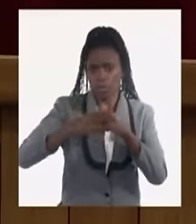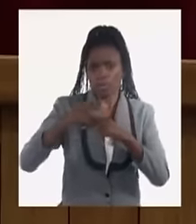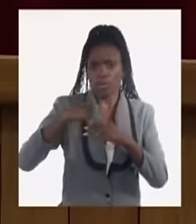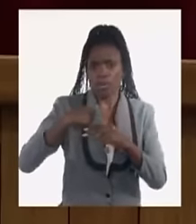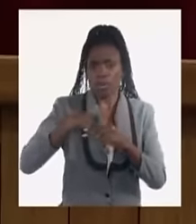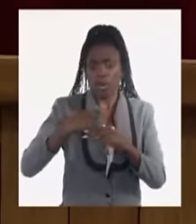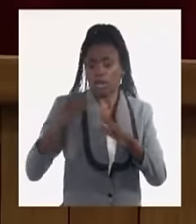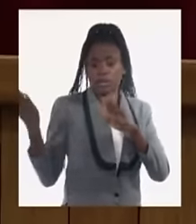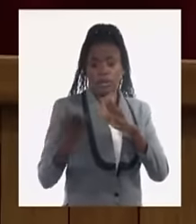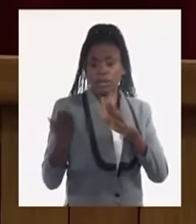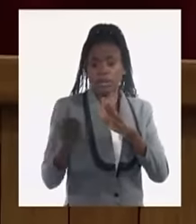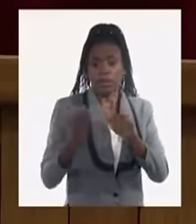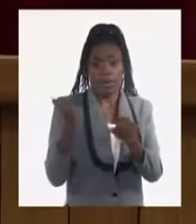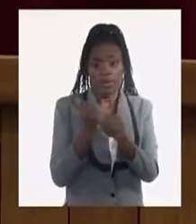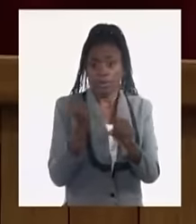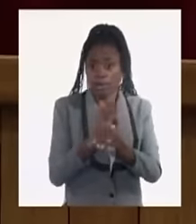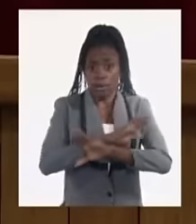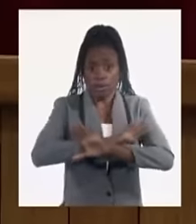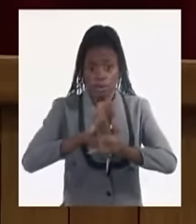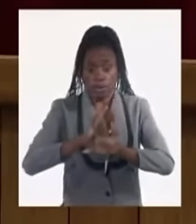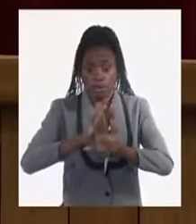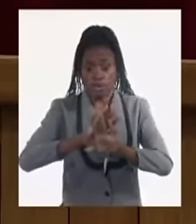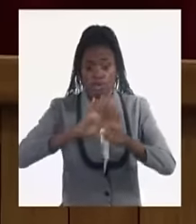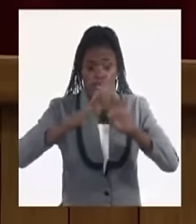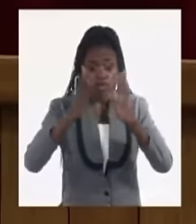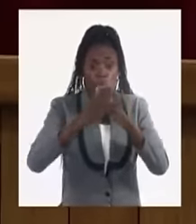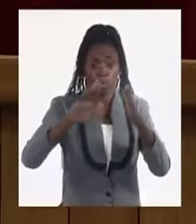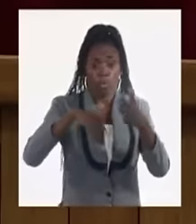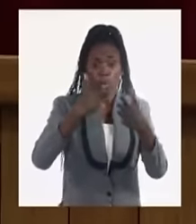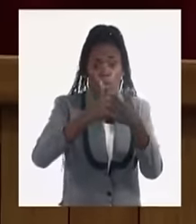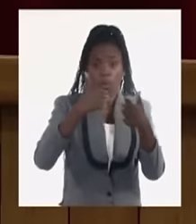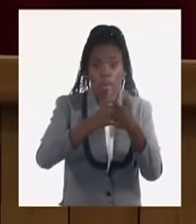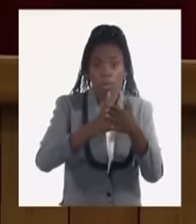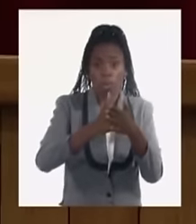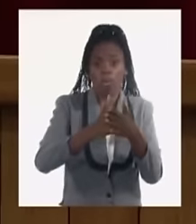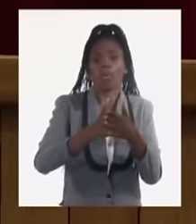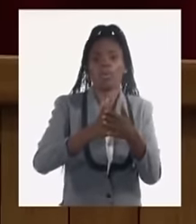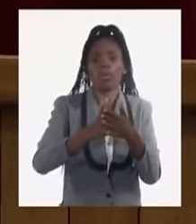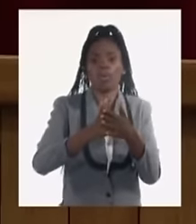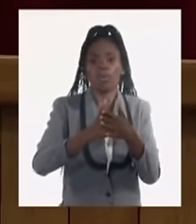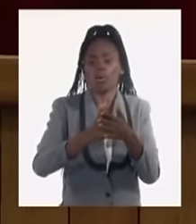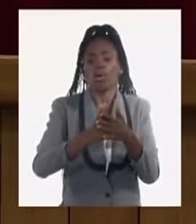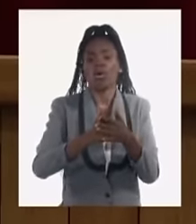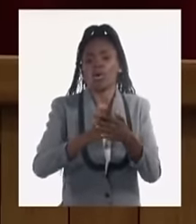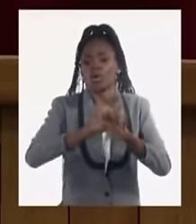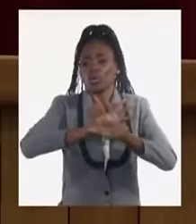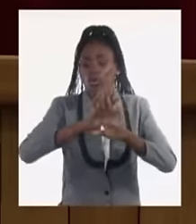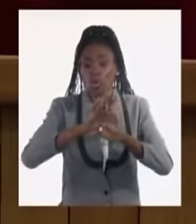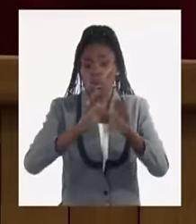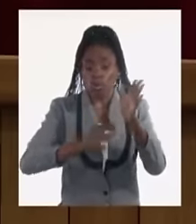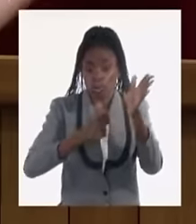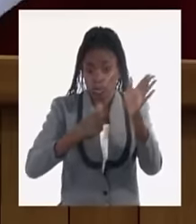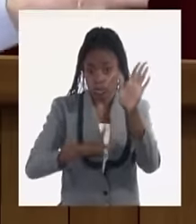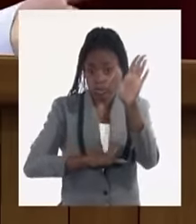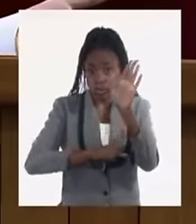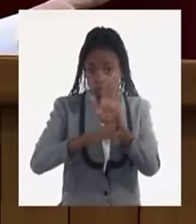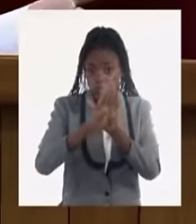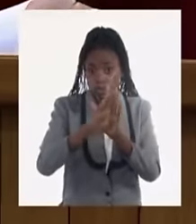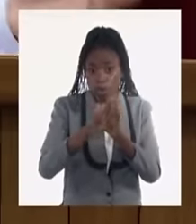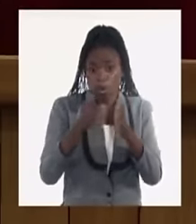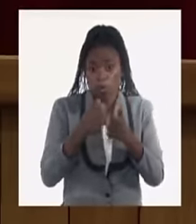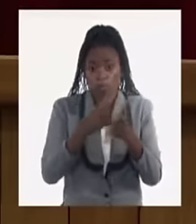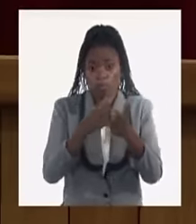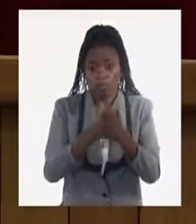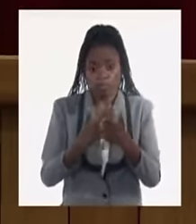que ponerse las pilas de todos los sectores, empezando por empresas, los organismos que tienen que impulsar esto, porque tenemos